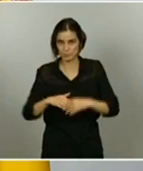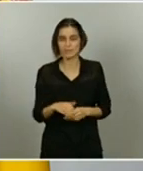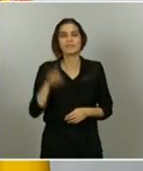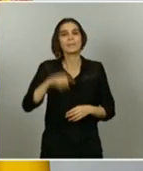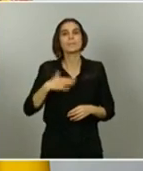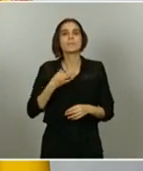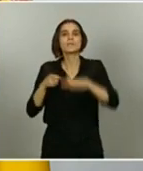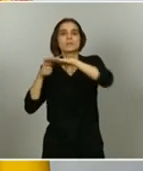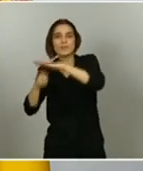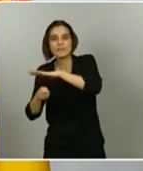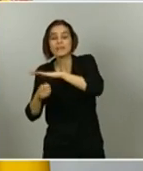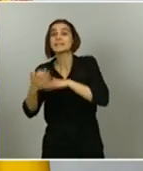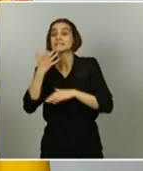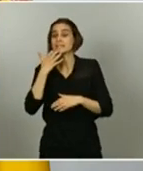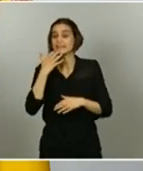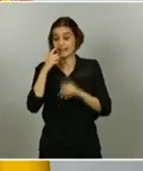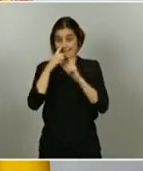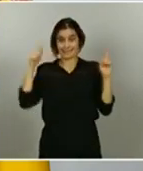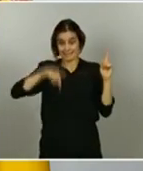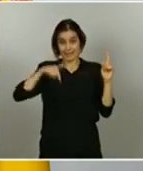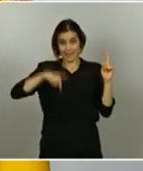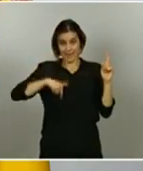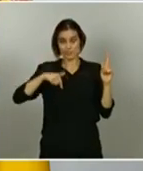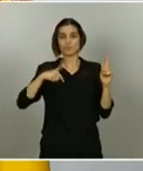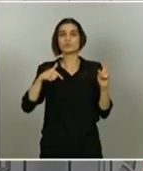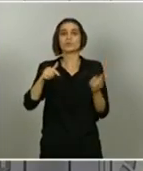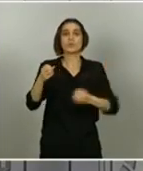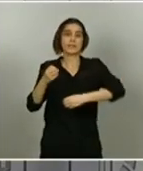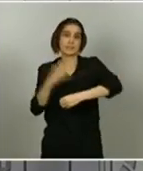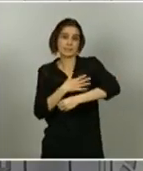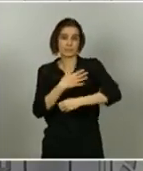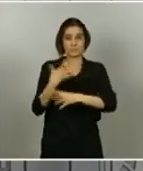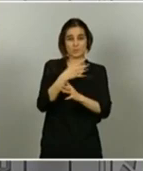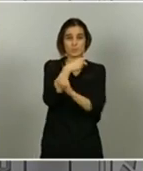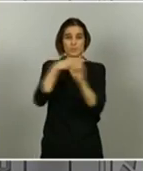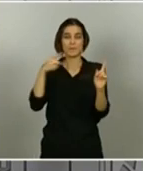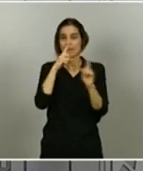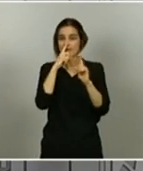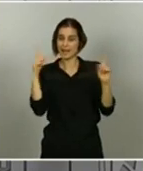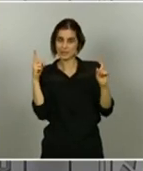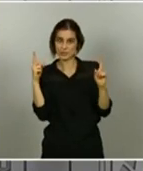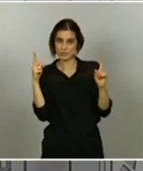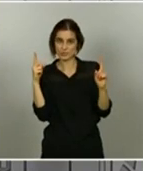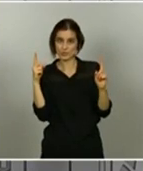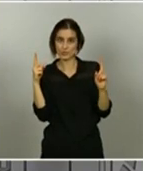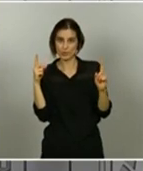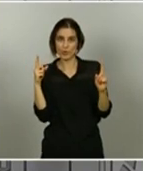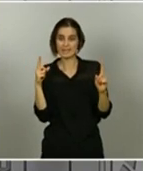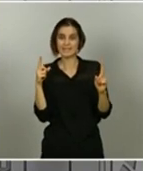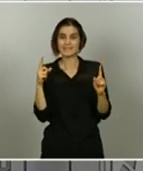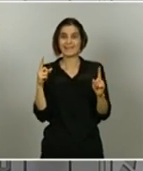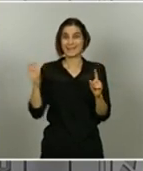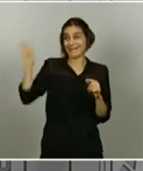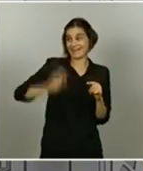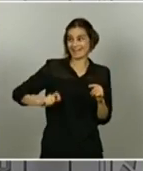el tiempo transcurrido del año actual se han obtenido ingresos que, en términos anuales, estarían por debajo de la renta garantizada. Esto permitirá